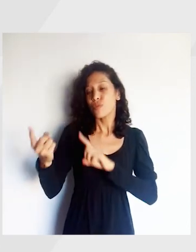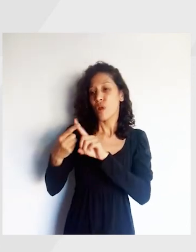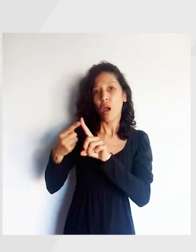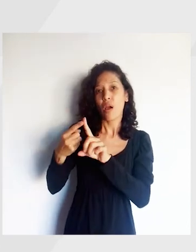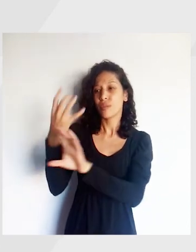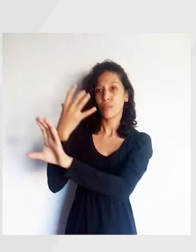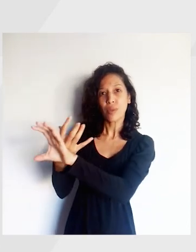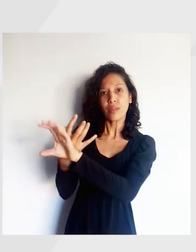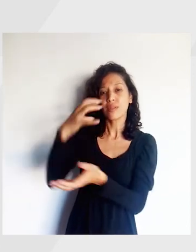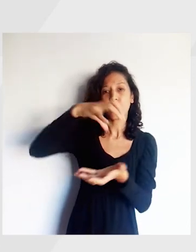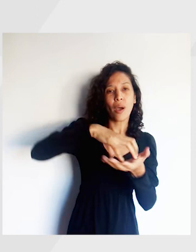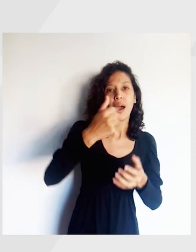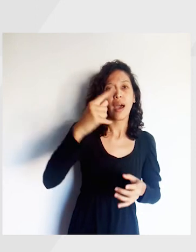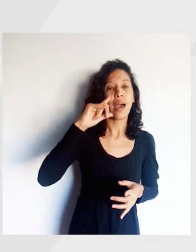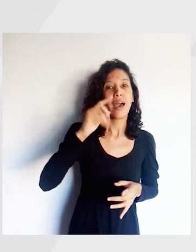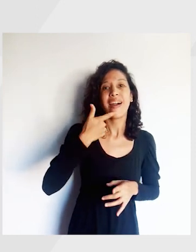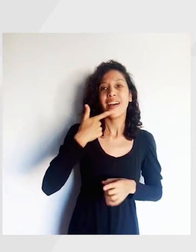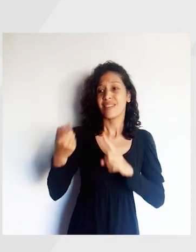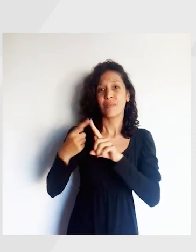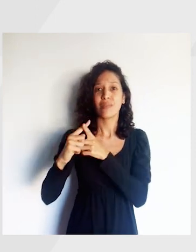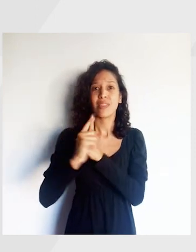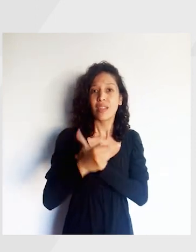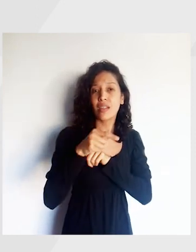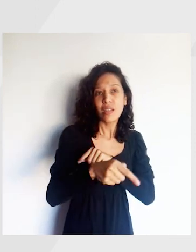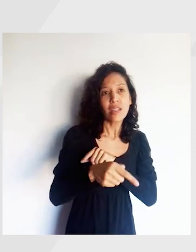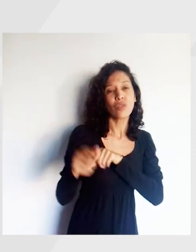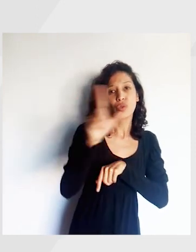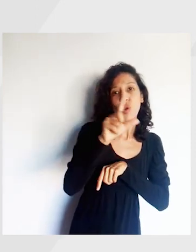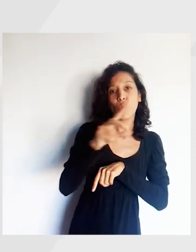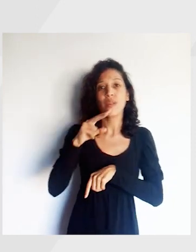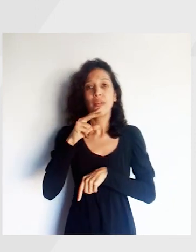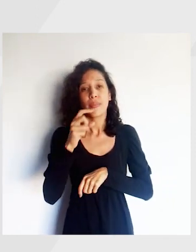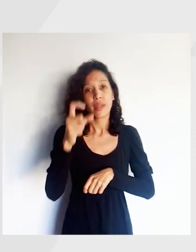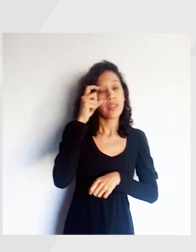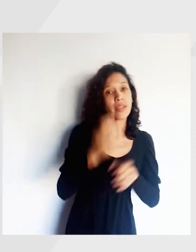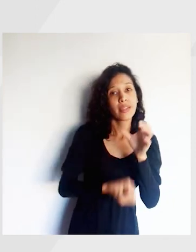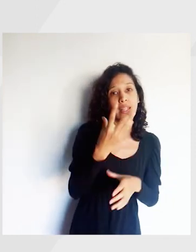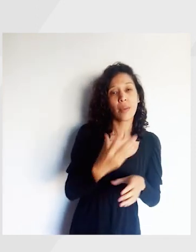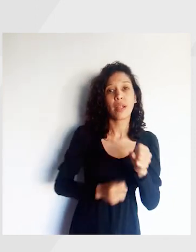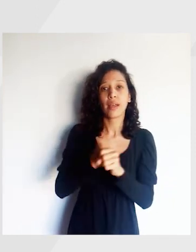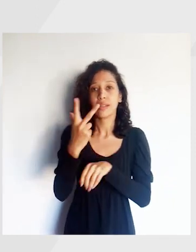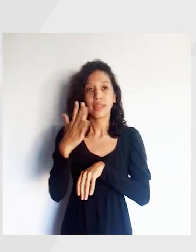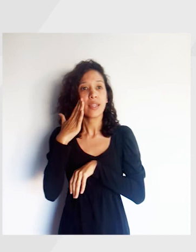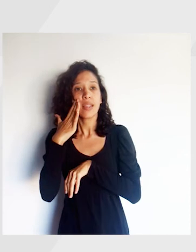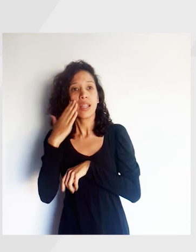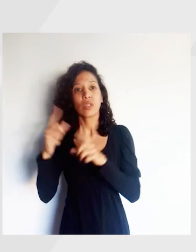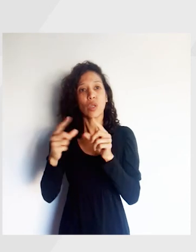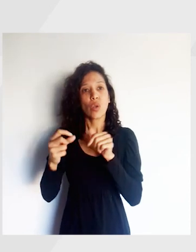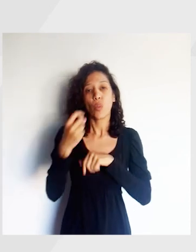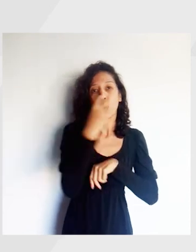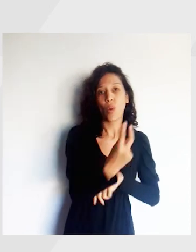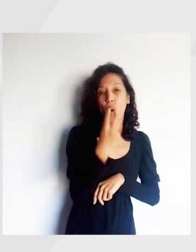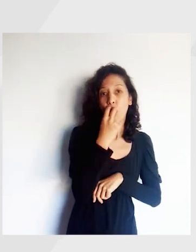comunicate por videollamada al canal exclusivo de la Agencia Nacional de Discapacidad, de lunes a viernes, de 10 a 15 horas,